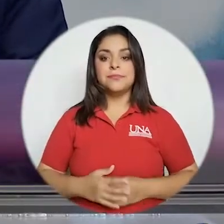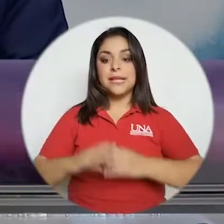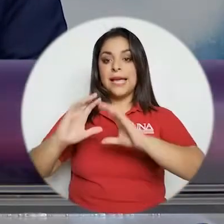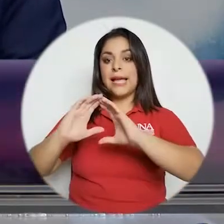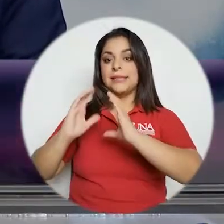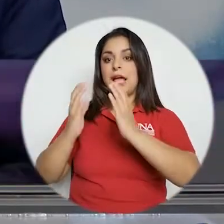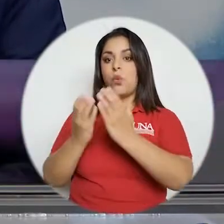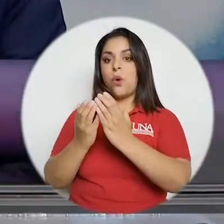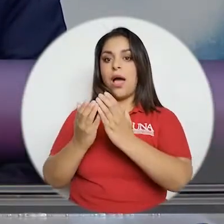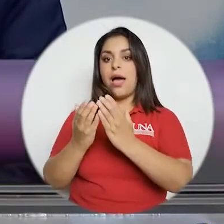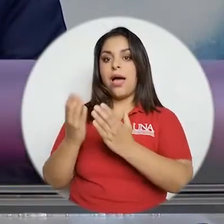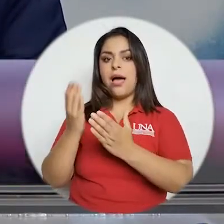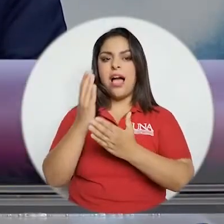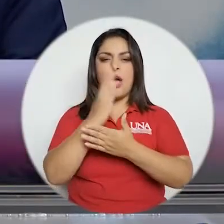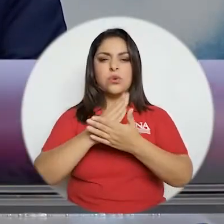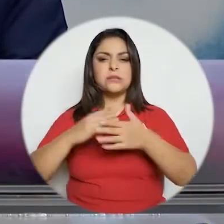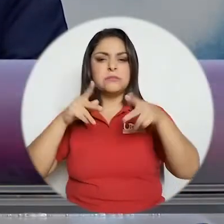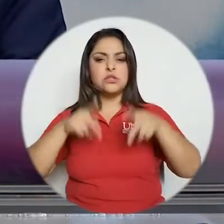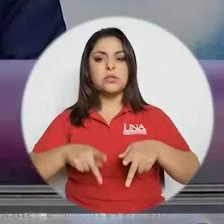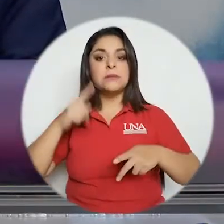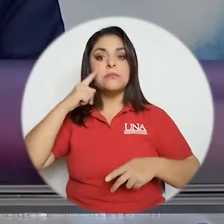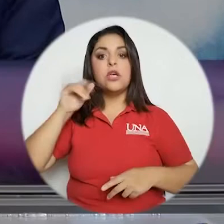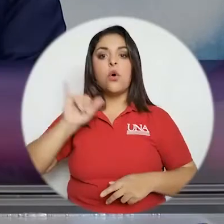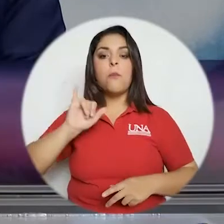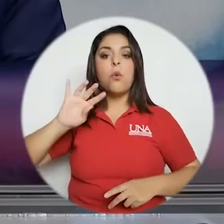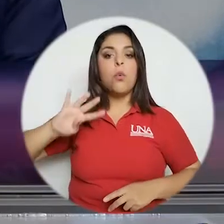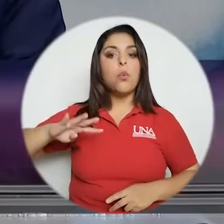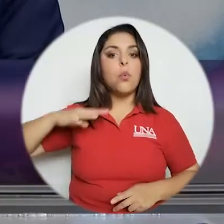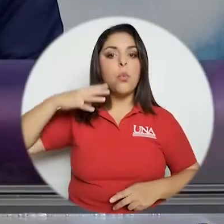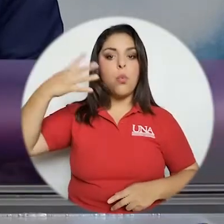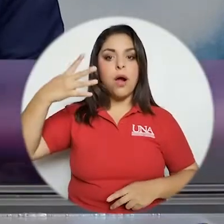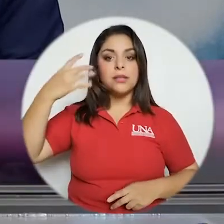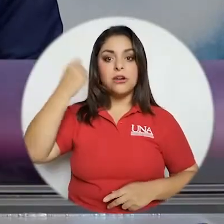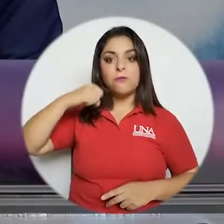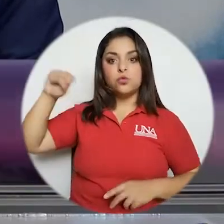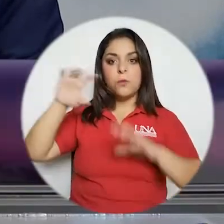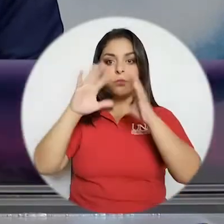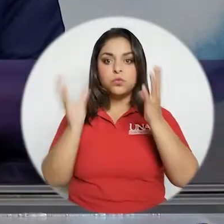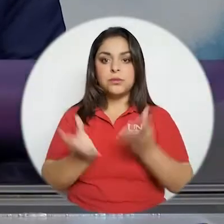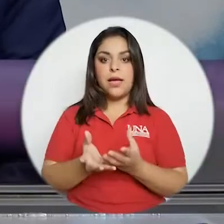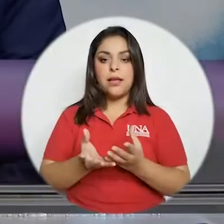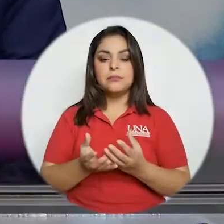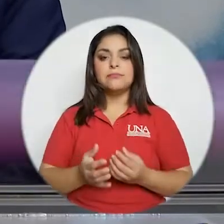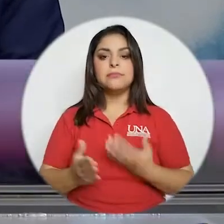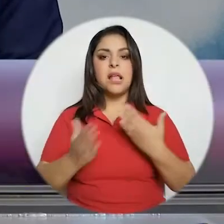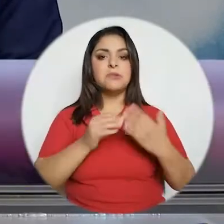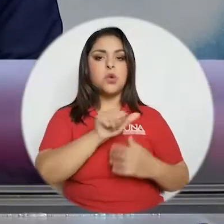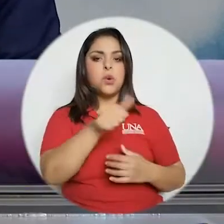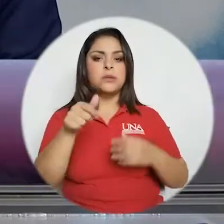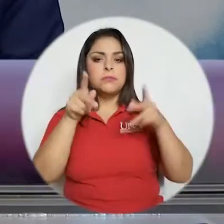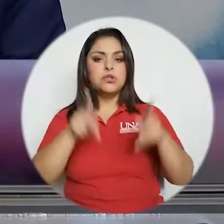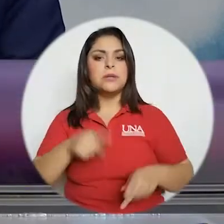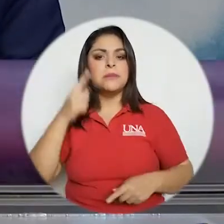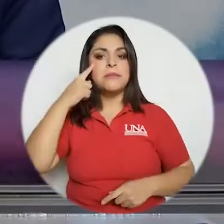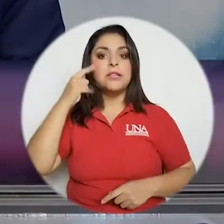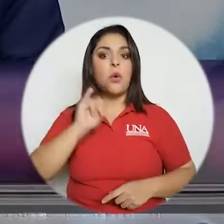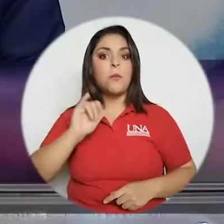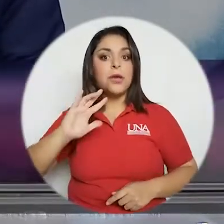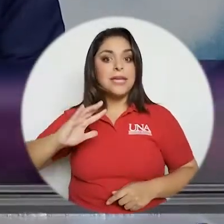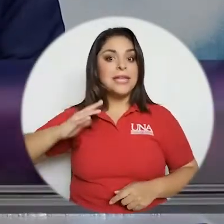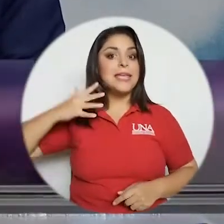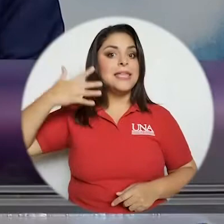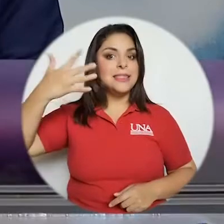catalogada para algunas personas como una cuarta revolución industrial inclusive para otros ya nos